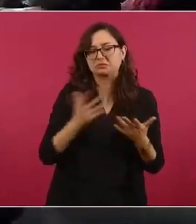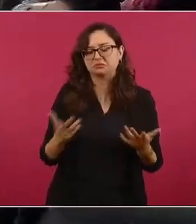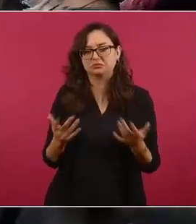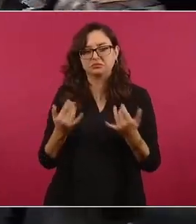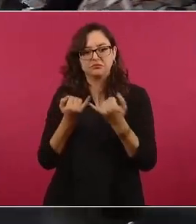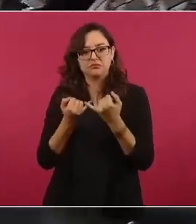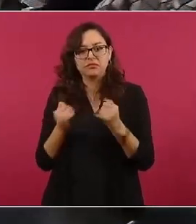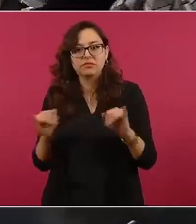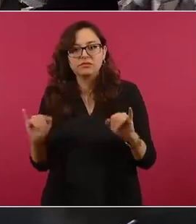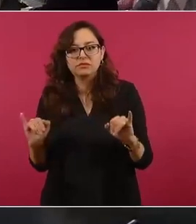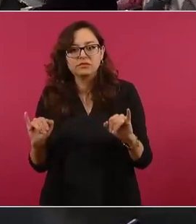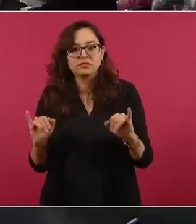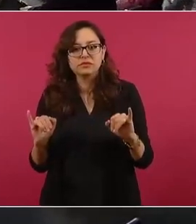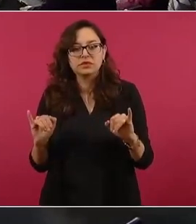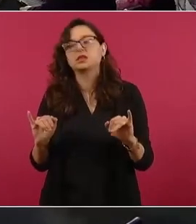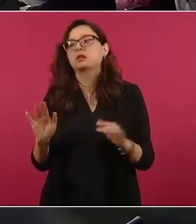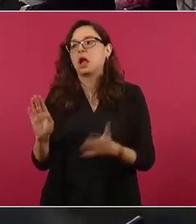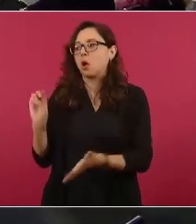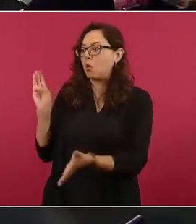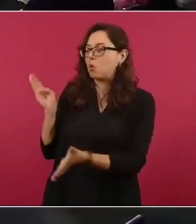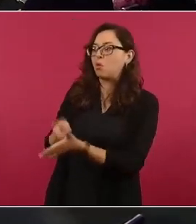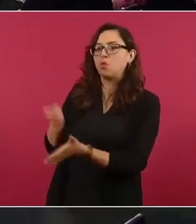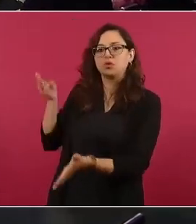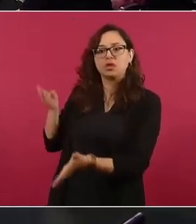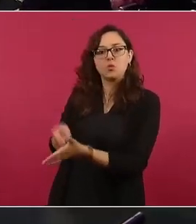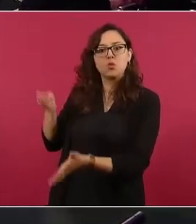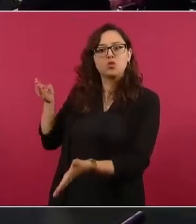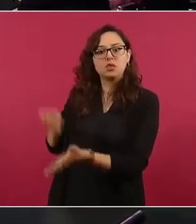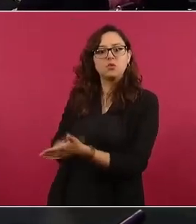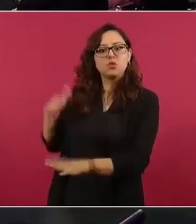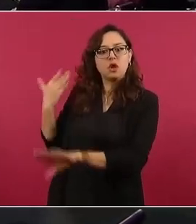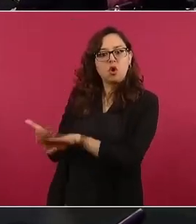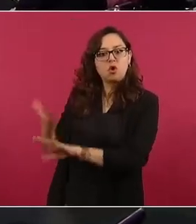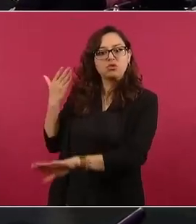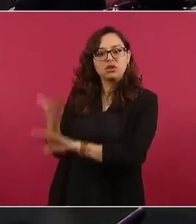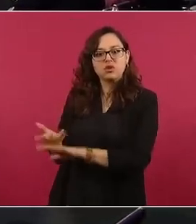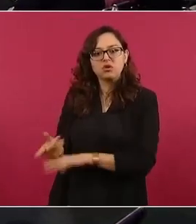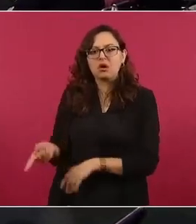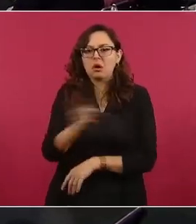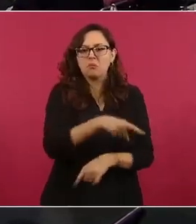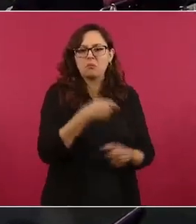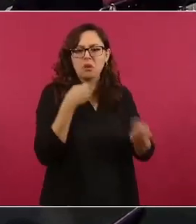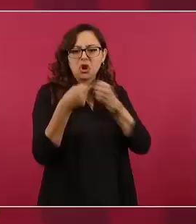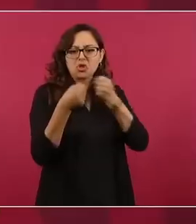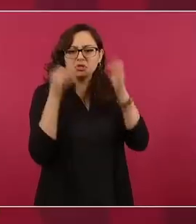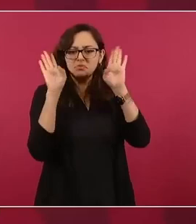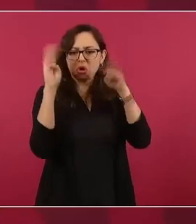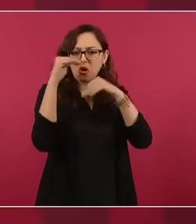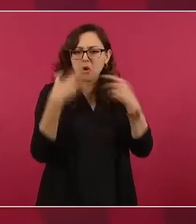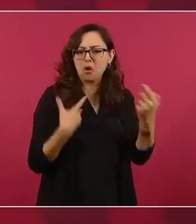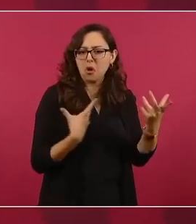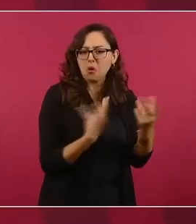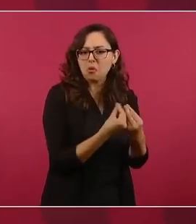comunicadores menos conservadores no los están multando. Entonces, su opinión al respecto, señor presidente. Pues que es